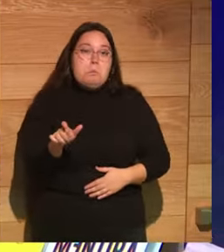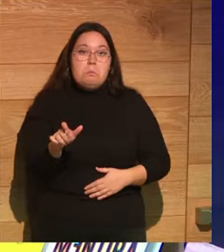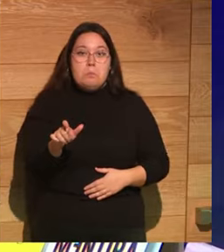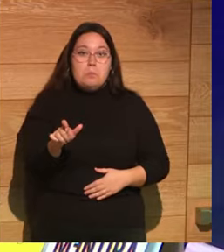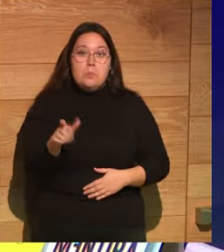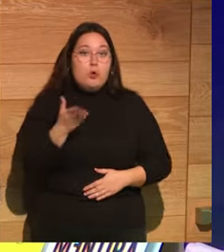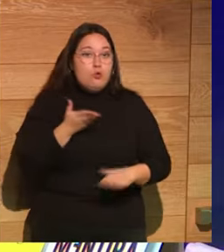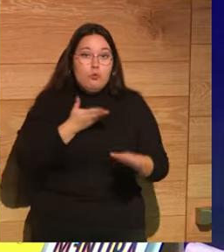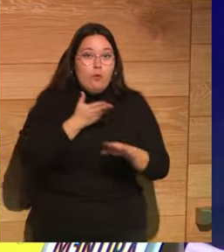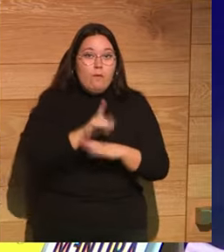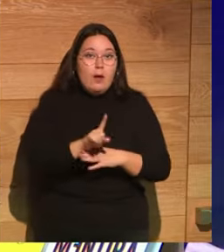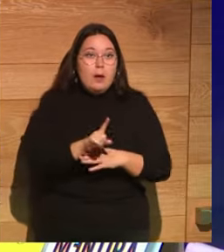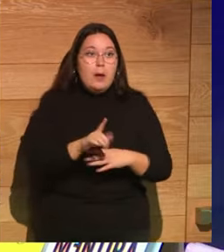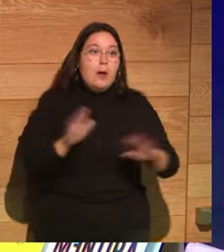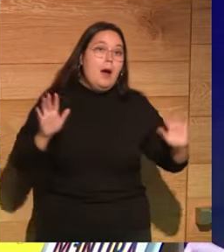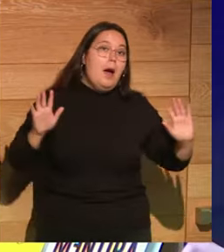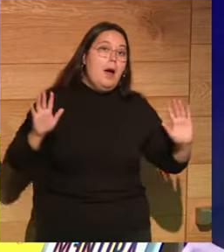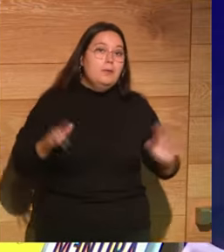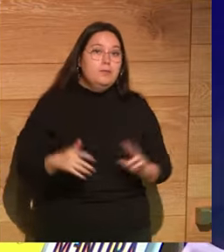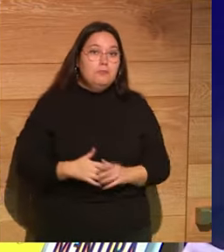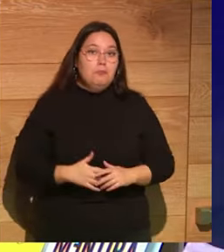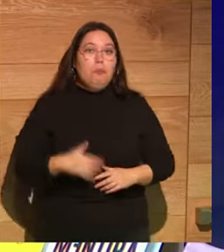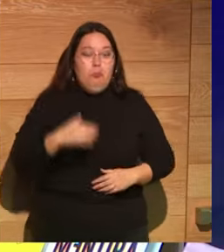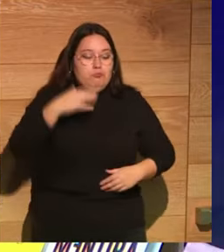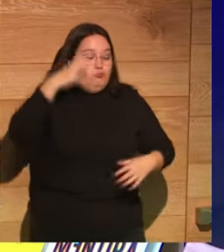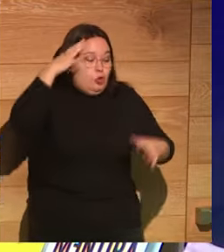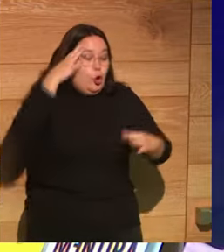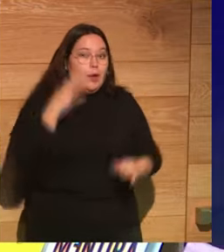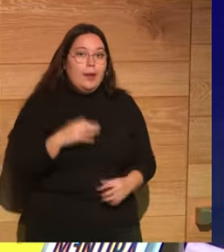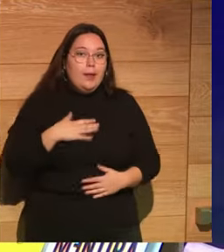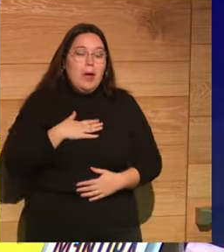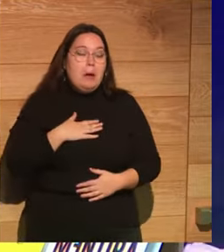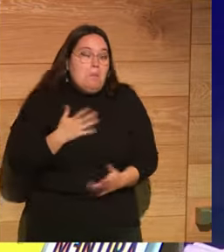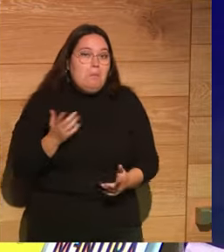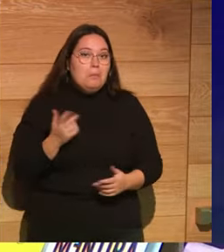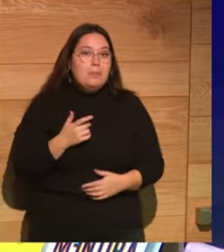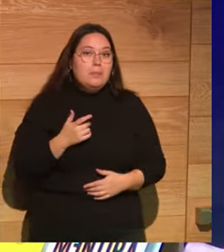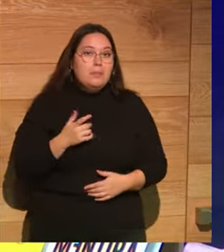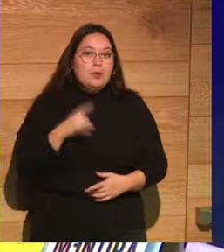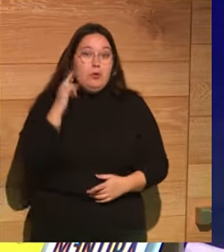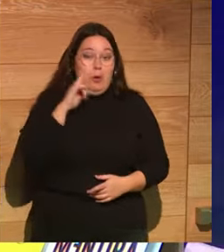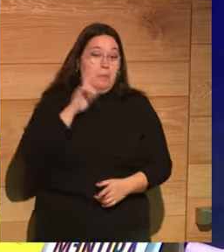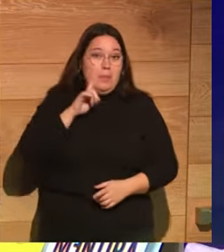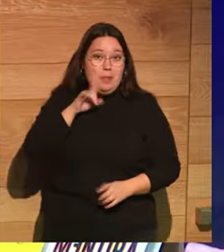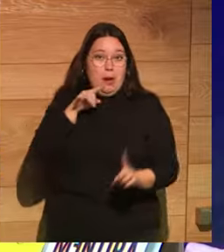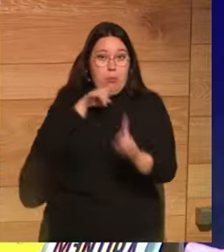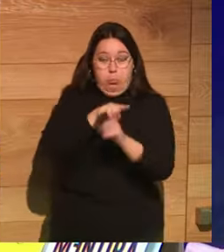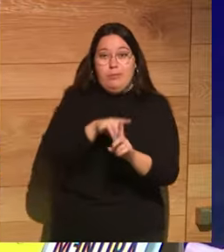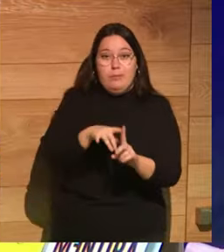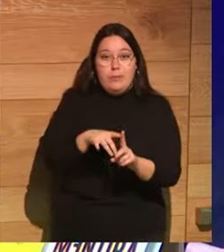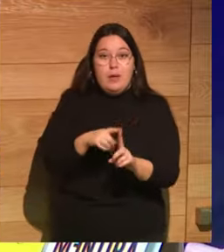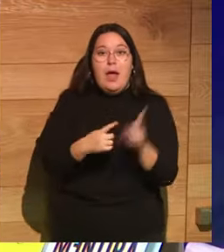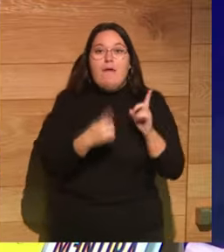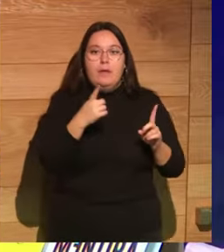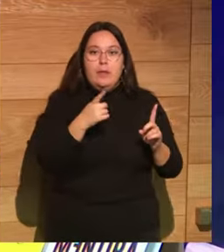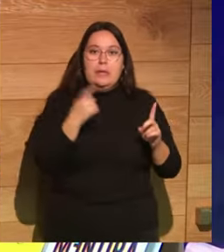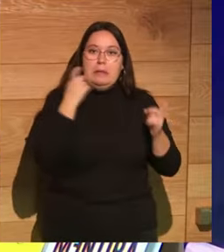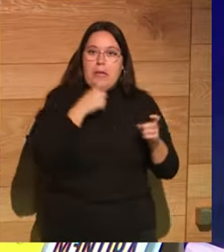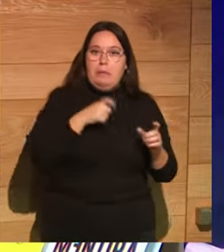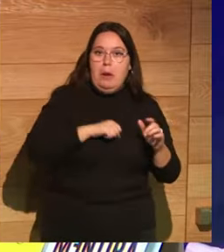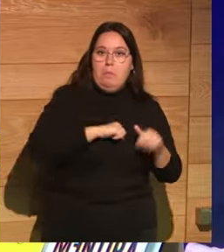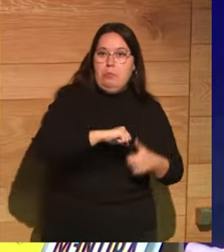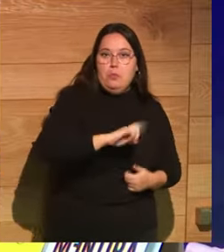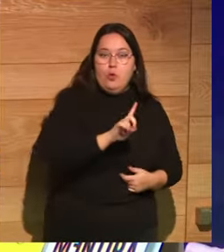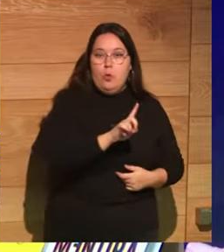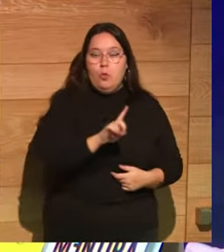iba hacia estos lugares bueno pues aquí se lo creían y ya está y colaba el bulo totalmente muchas veces no malintencionado por